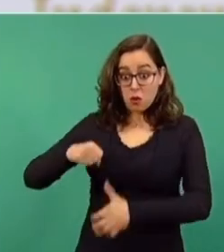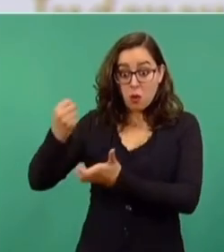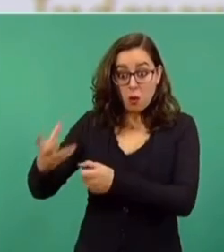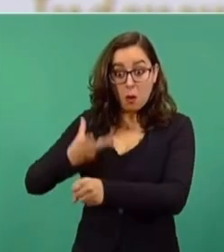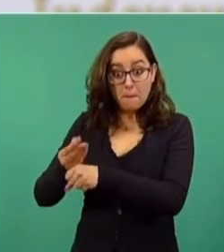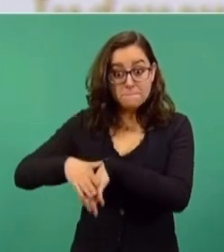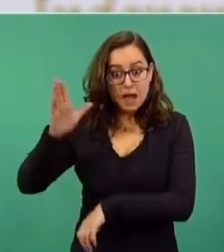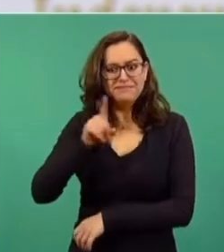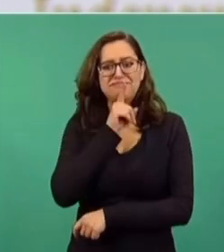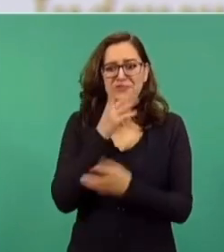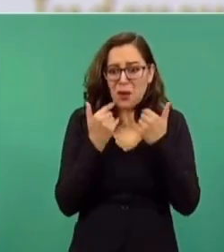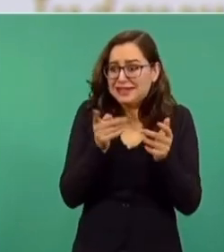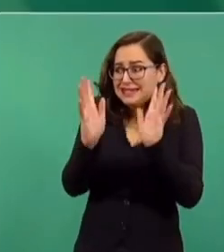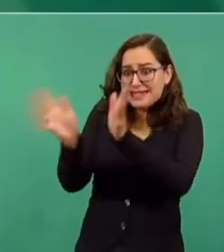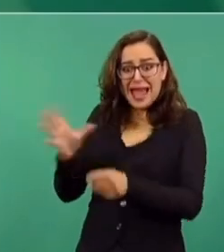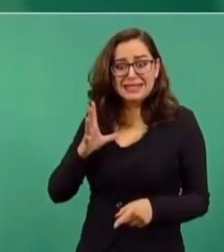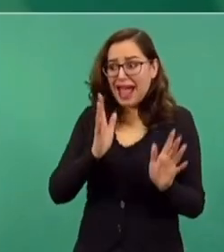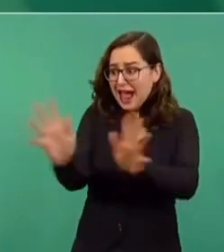Y va a ganar el pueblo.